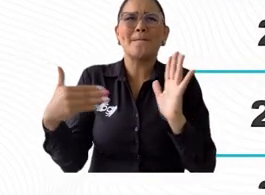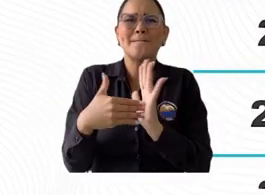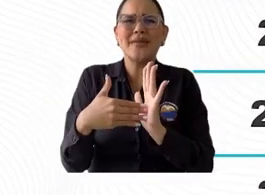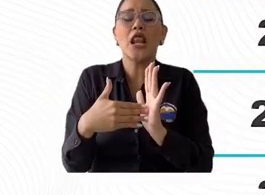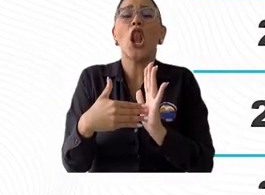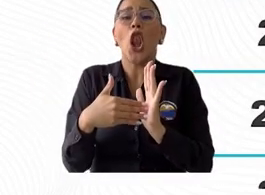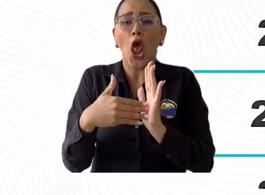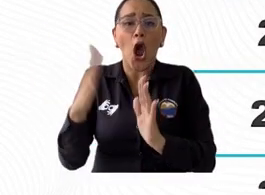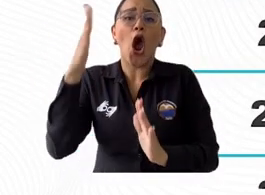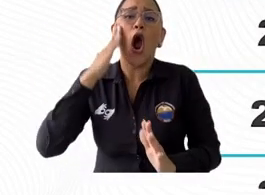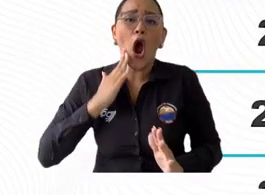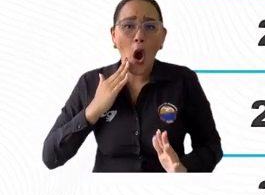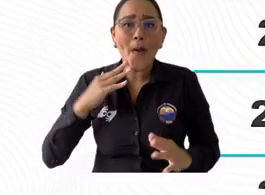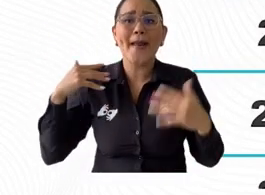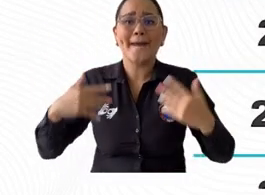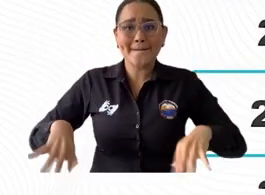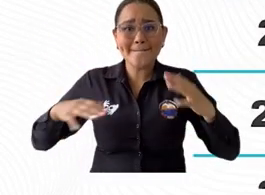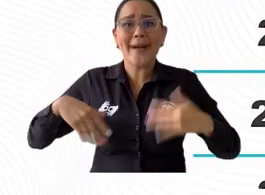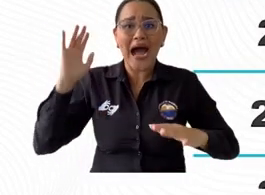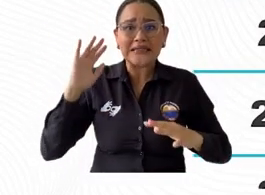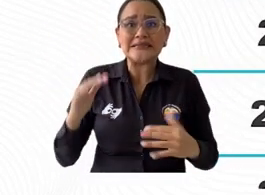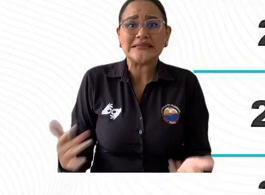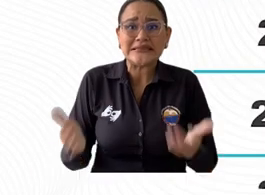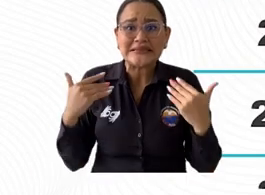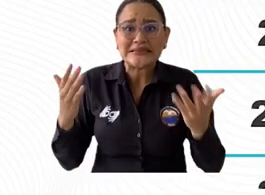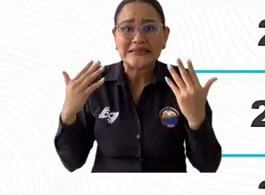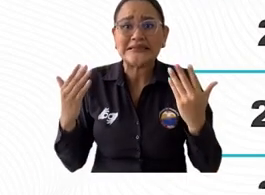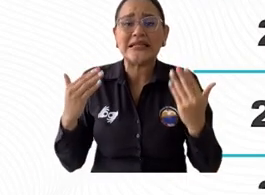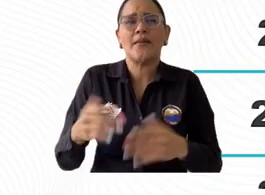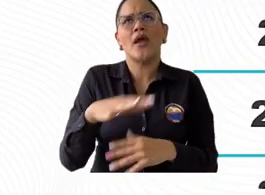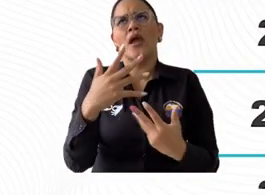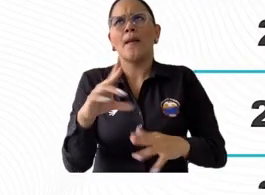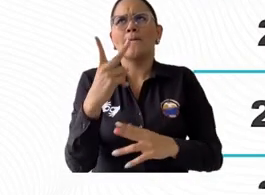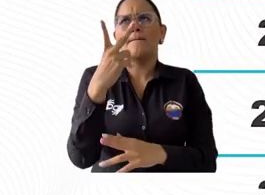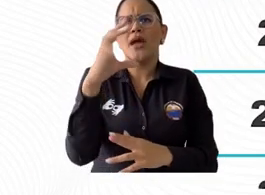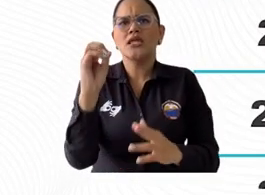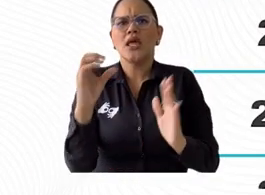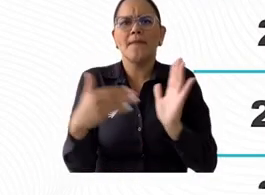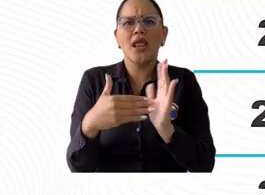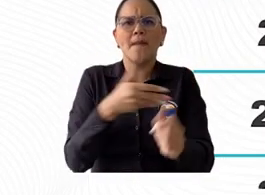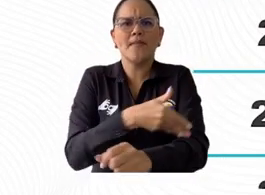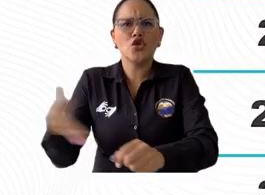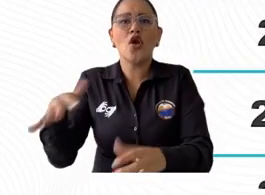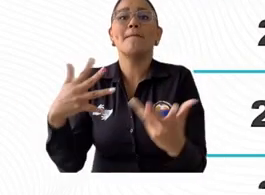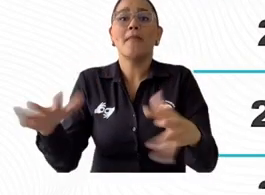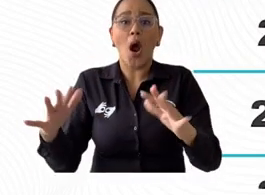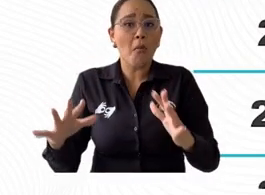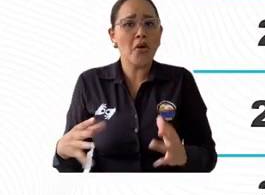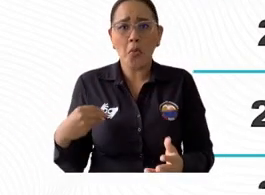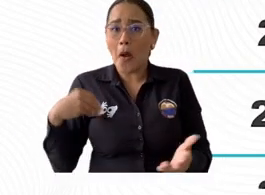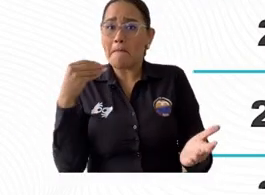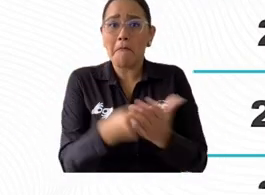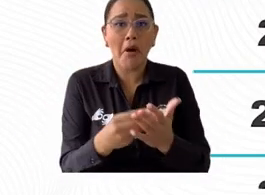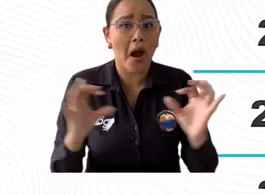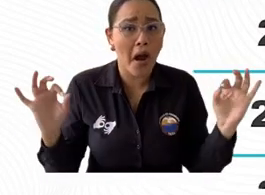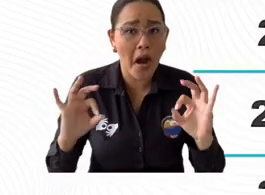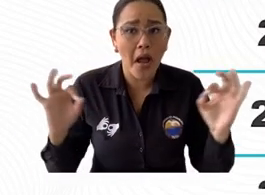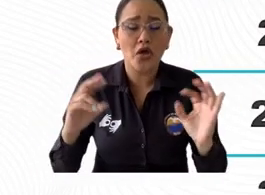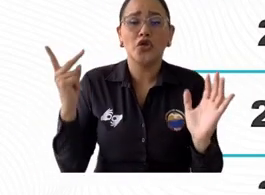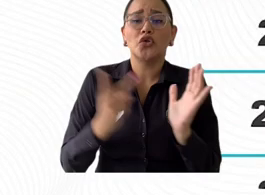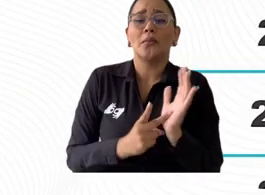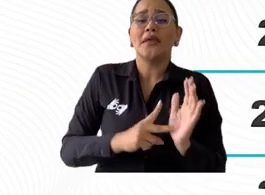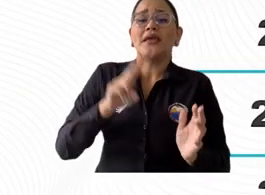millones de pesos. En el 2022, 22 mil 705 con un valor muy similar y para este primer semestre del 2023,